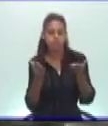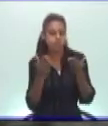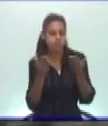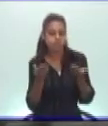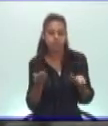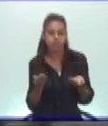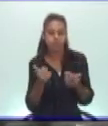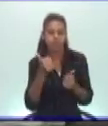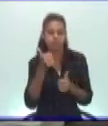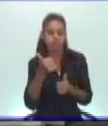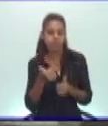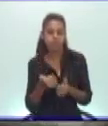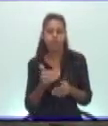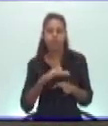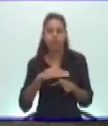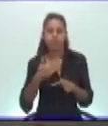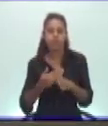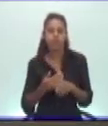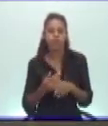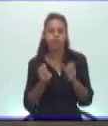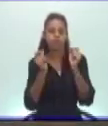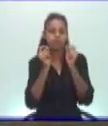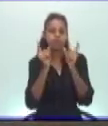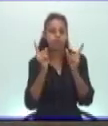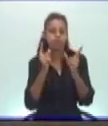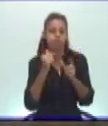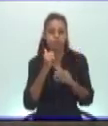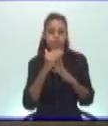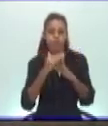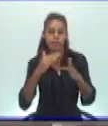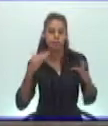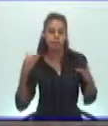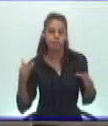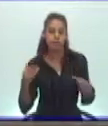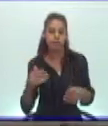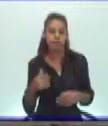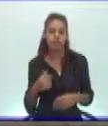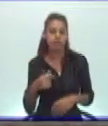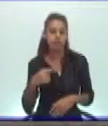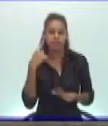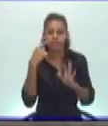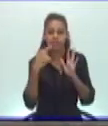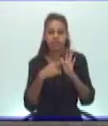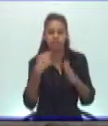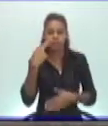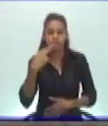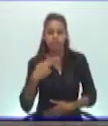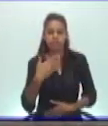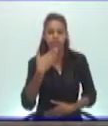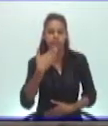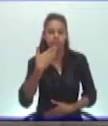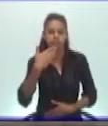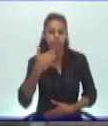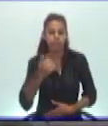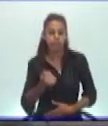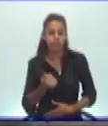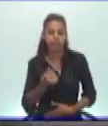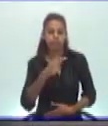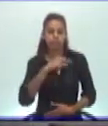droga, van a ver a una persona de alta espiritualidad, de alta calidad humana, solidario, sensible,